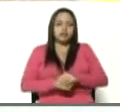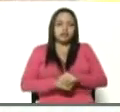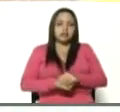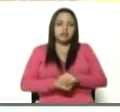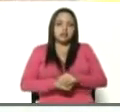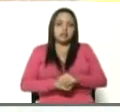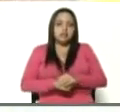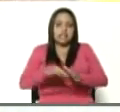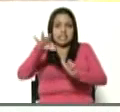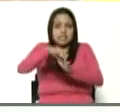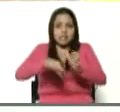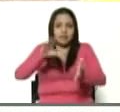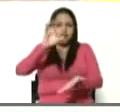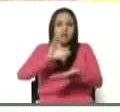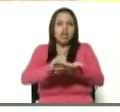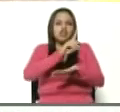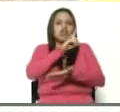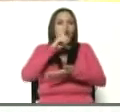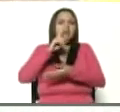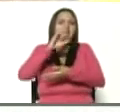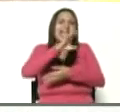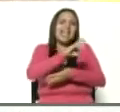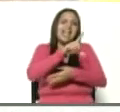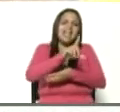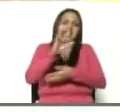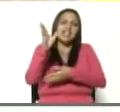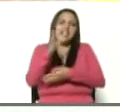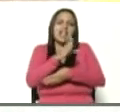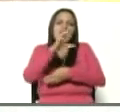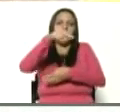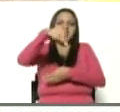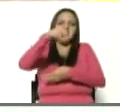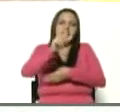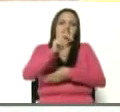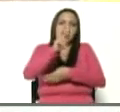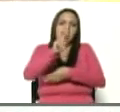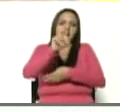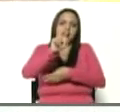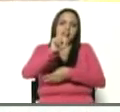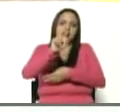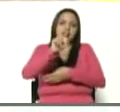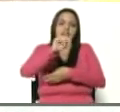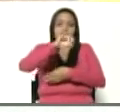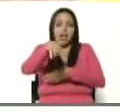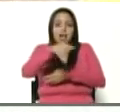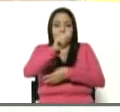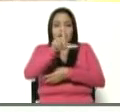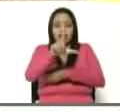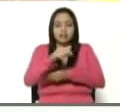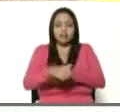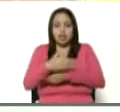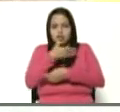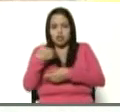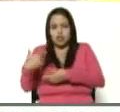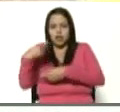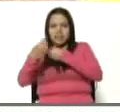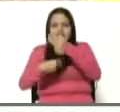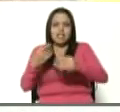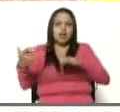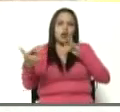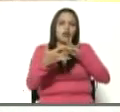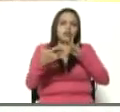agrourbano El Naranjal, yo quiero hacerle el pase a Yader Salazar, viceministro